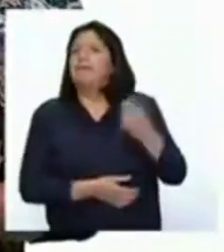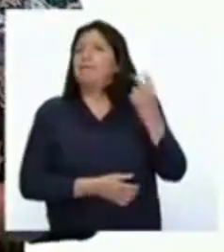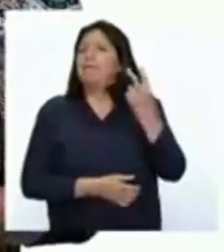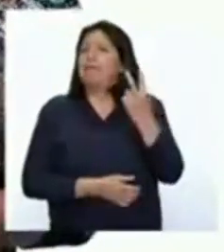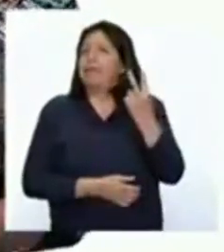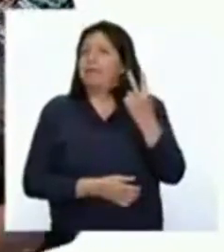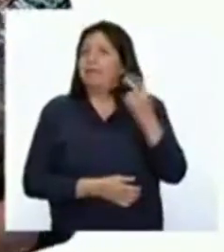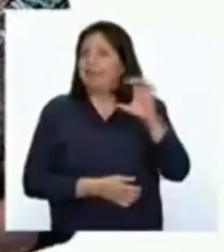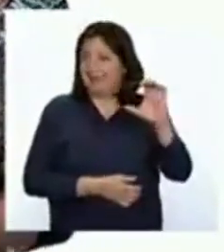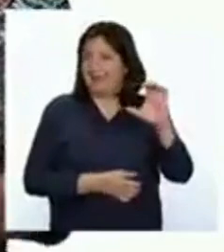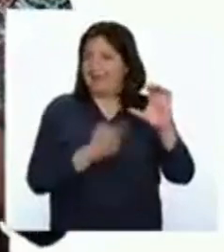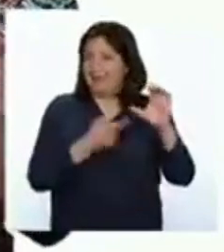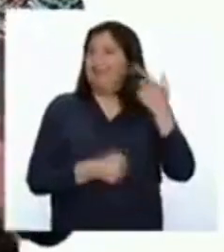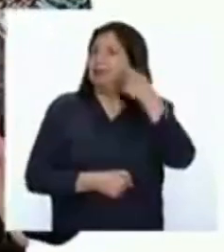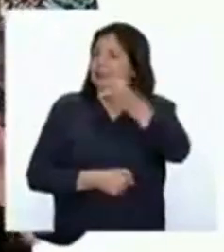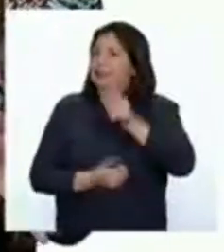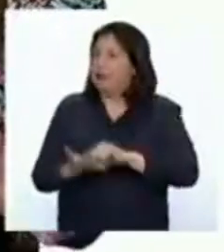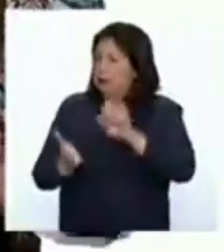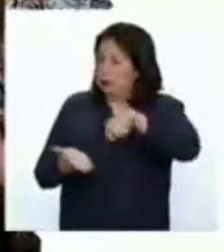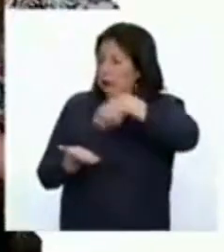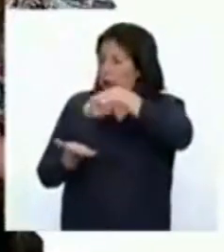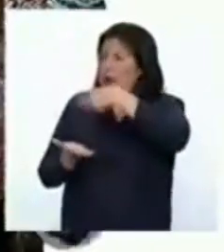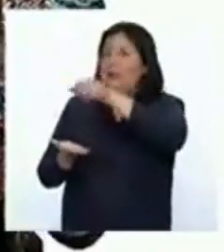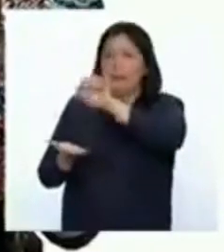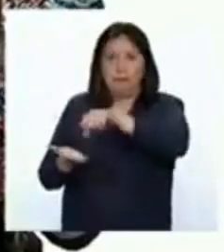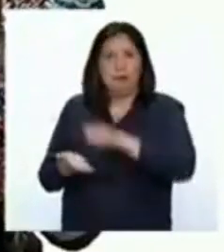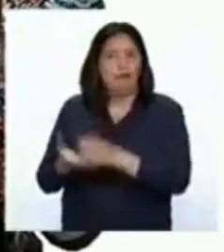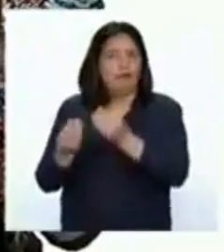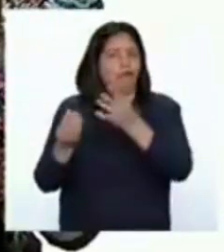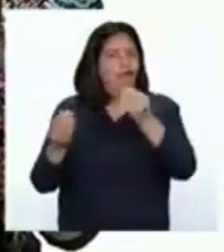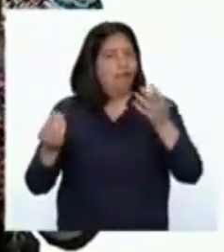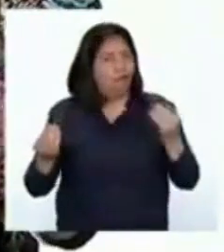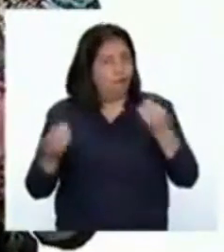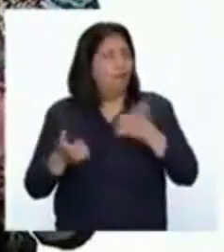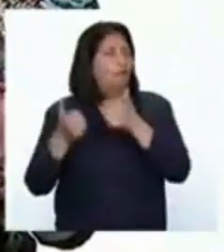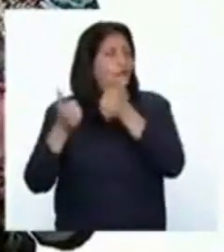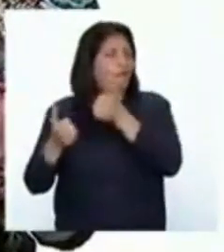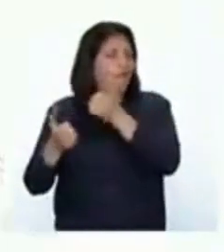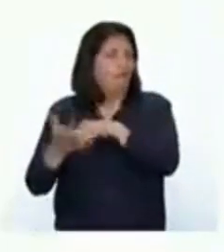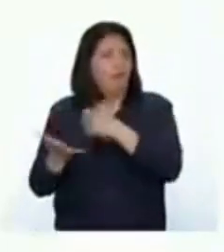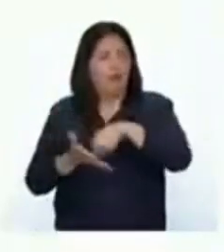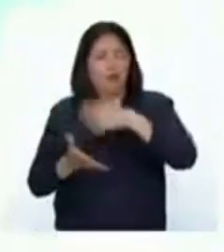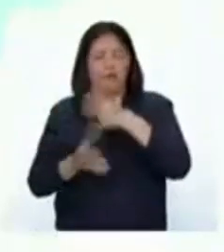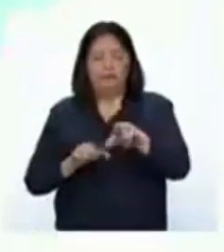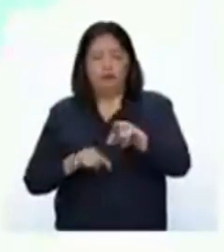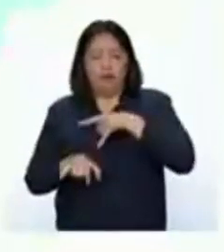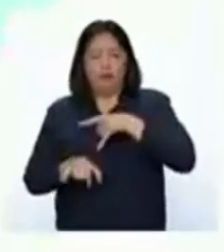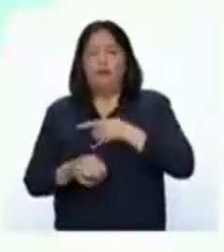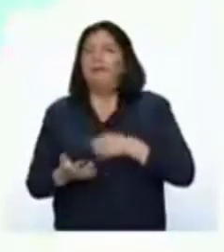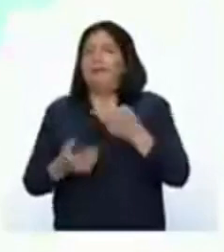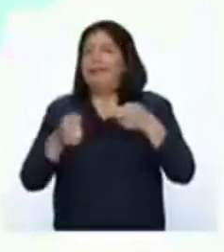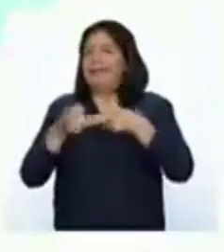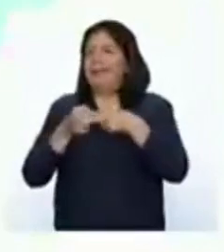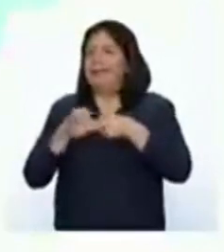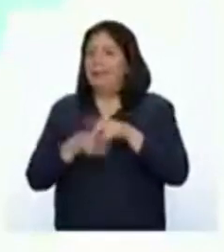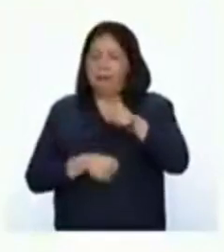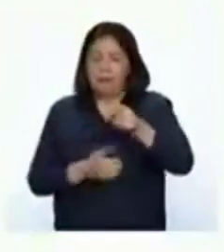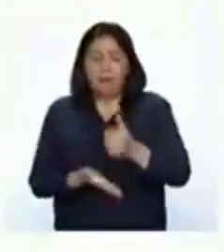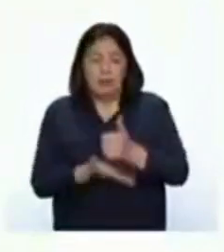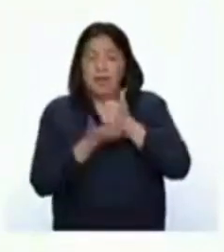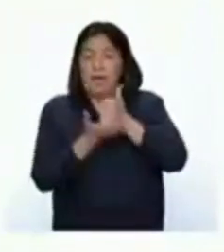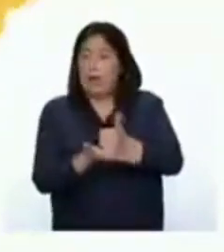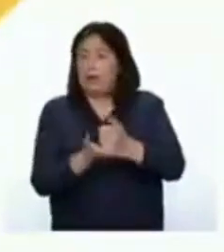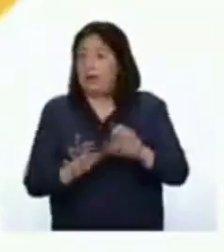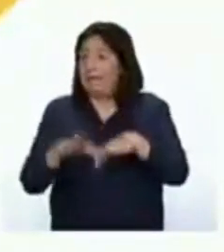C. De esta manera tus alimentos tendrán mucha mejor asimilación del hierro. Pide ayuda a algún familiar para que puedas